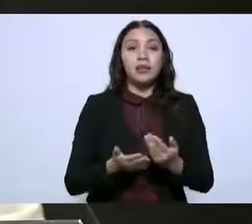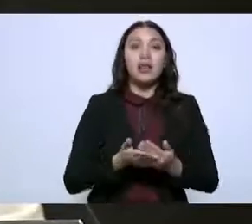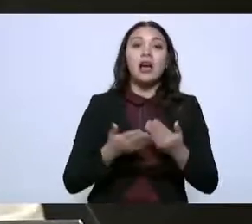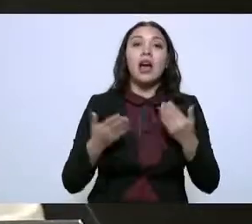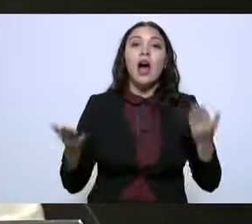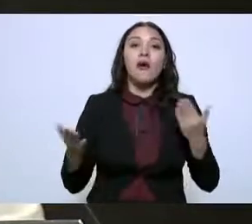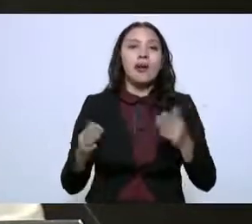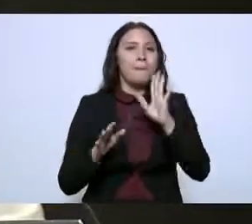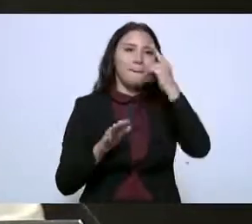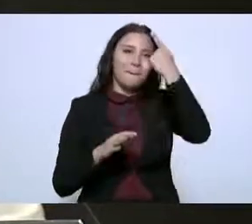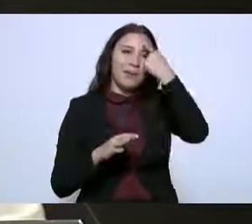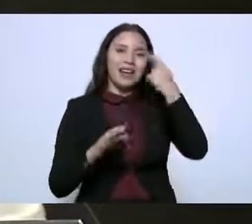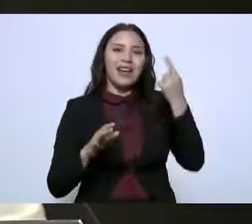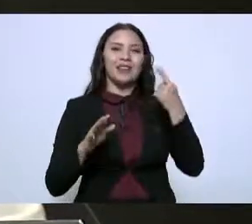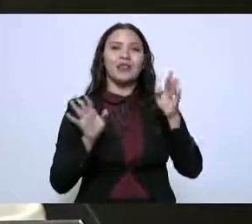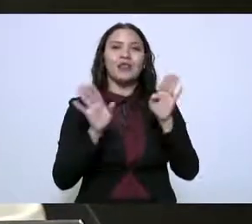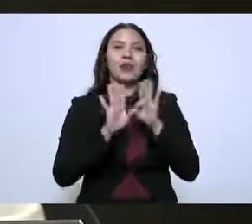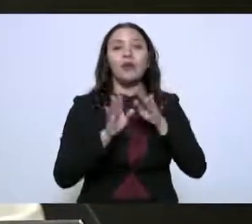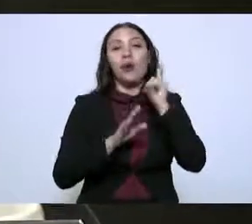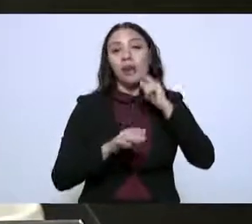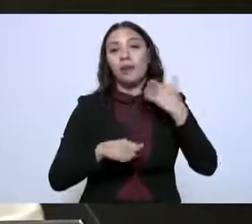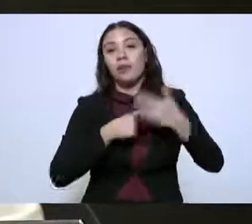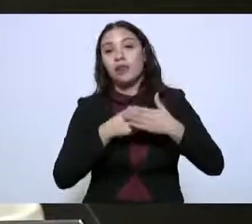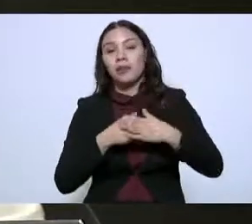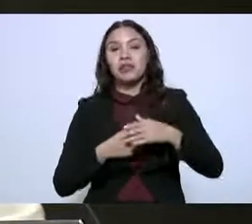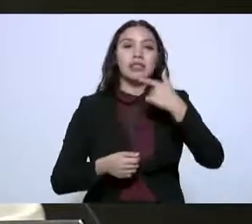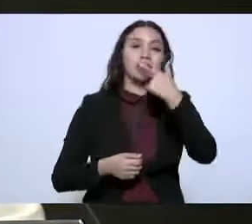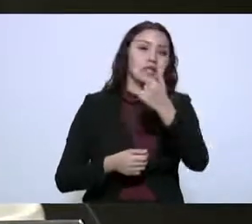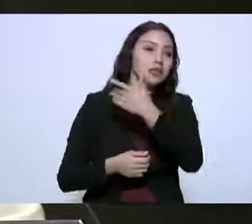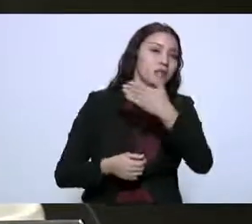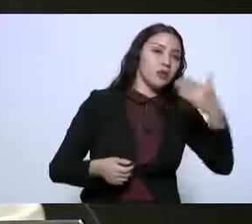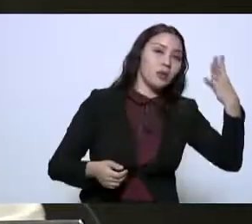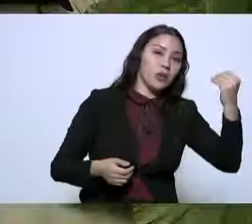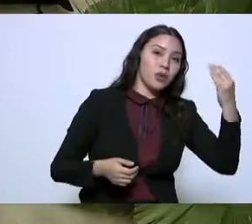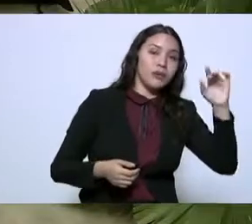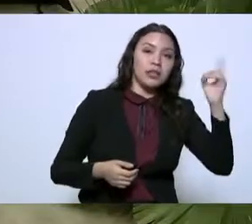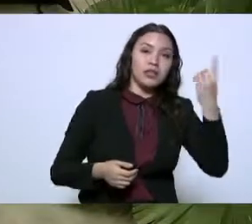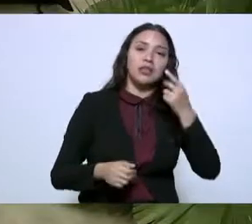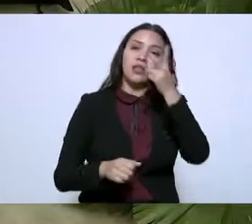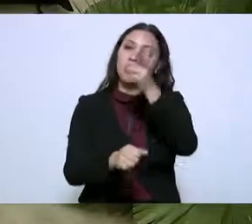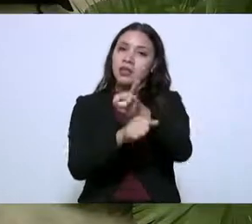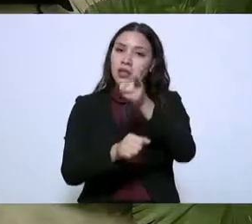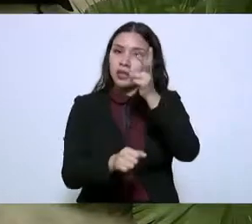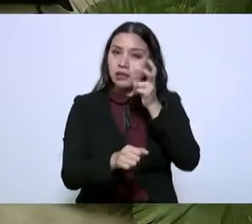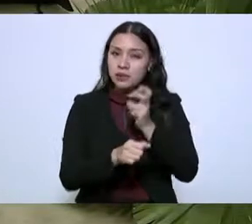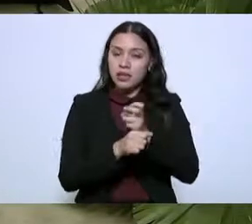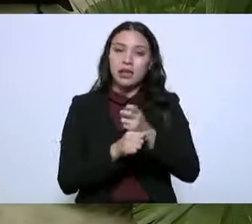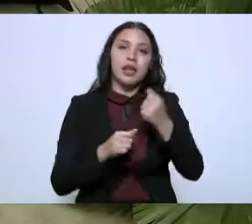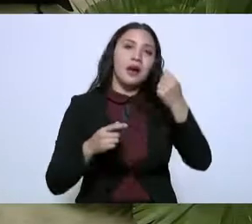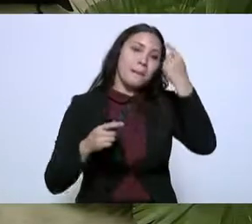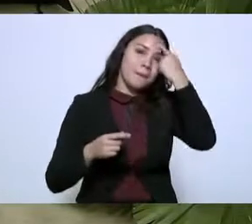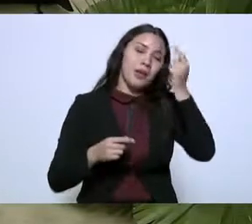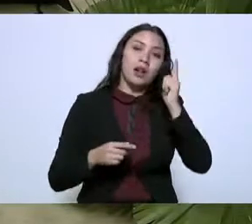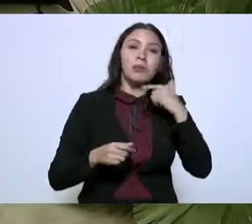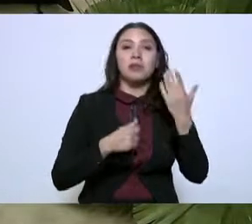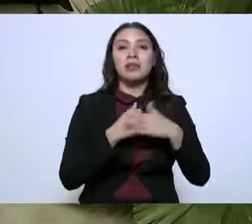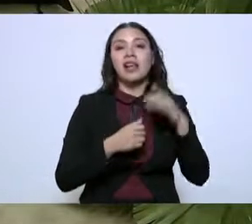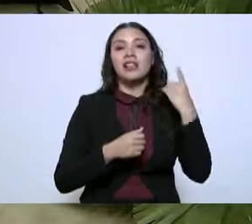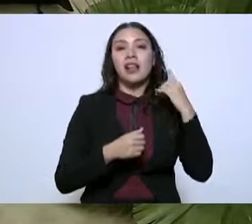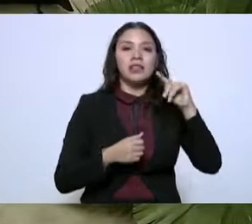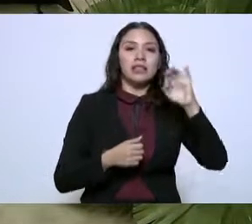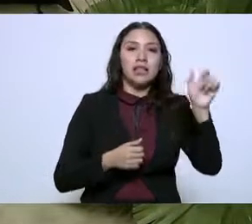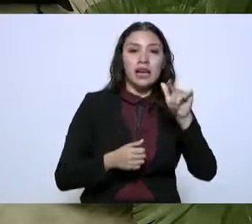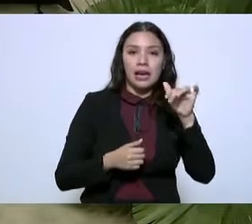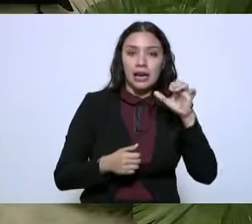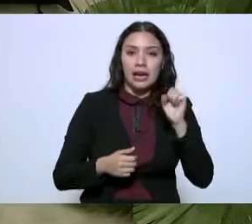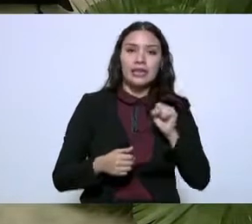tocapuertas del 7 al 9 de diciembre estarán invitados ya que tenemos en Dallas, Texas una reunión con